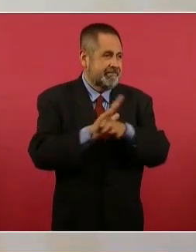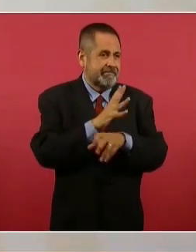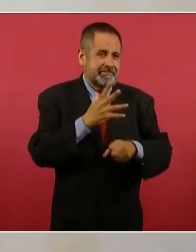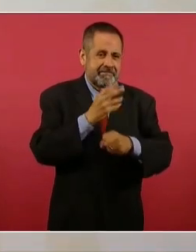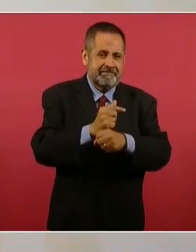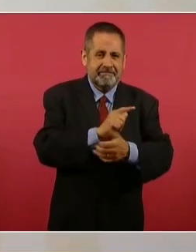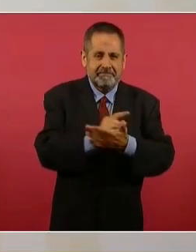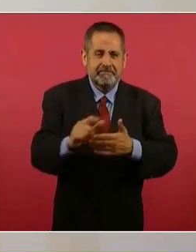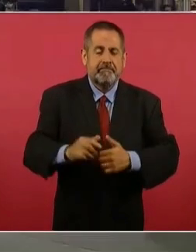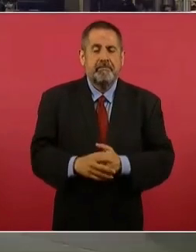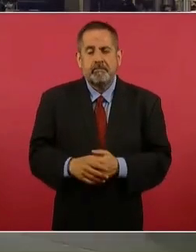Gracias. en este caso, presidente, le recomendaría…